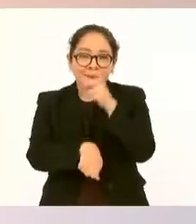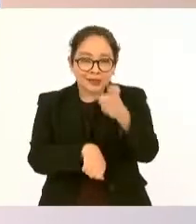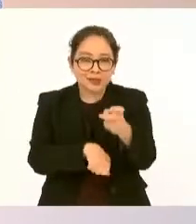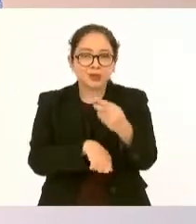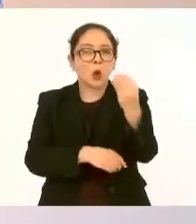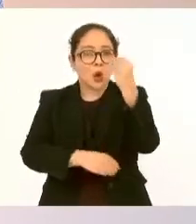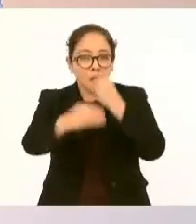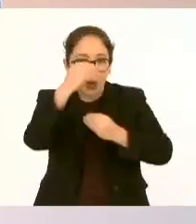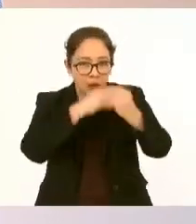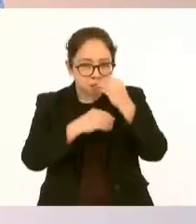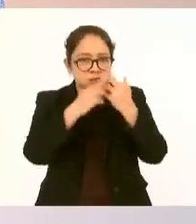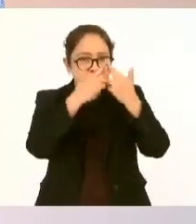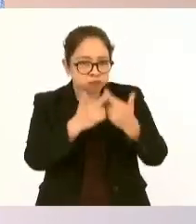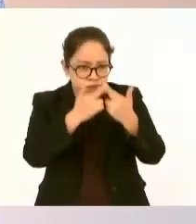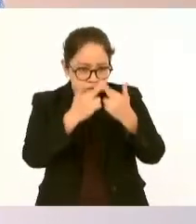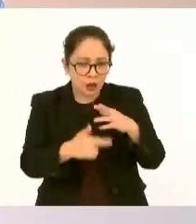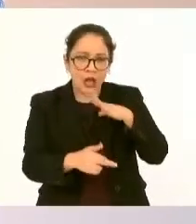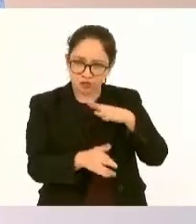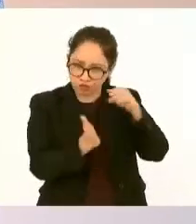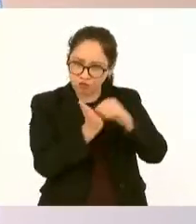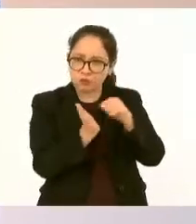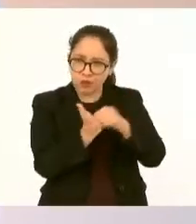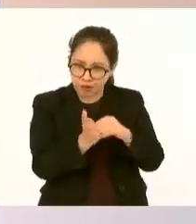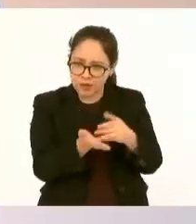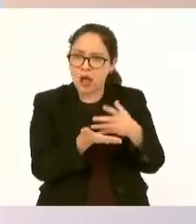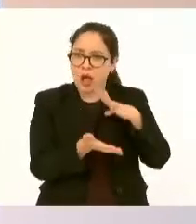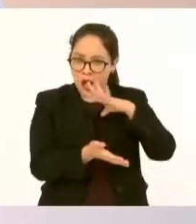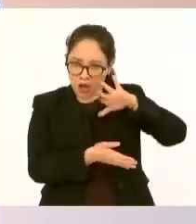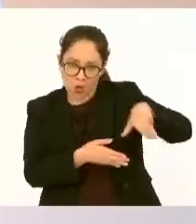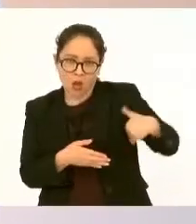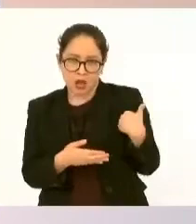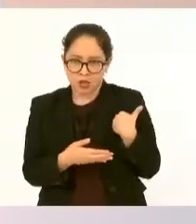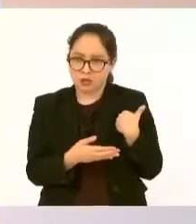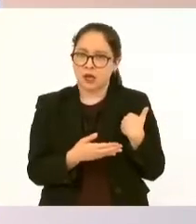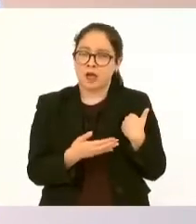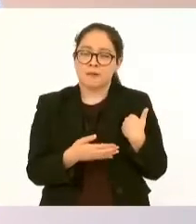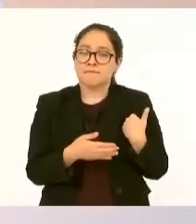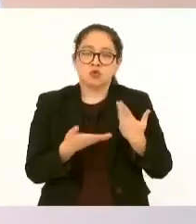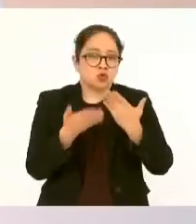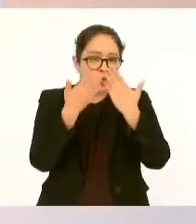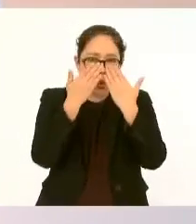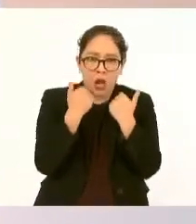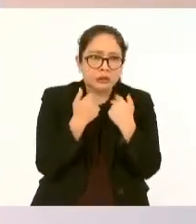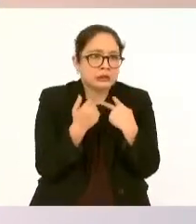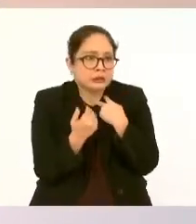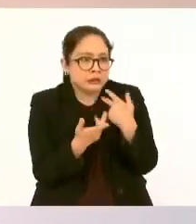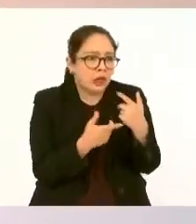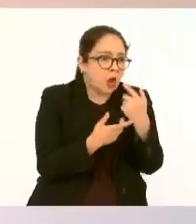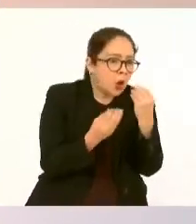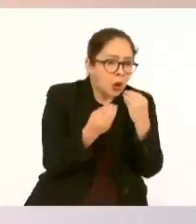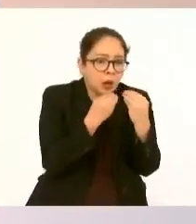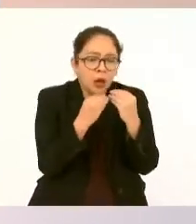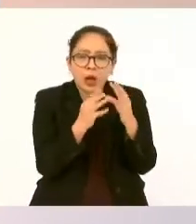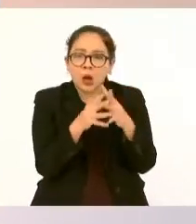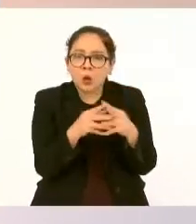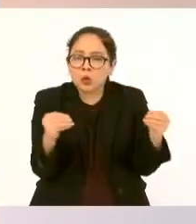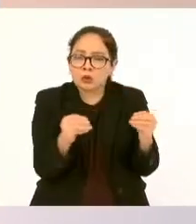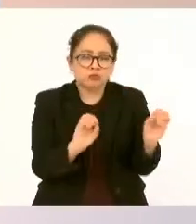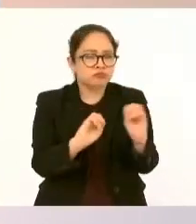habido carestía, no tenemos inflaciones altas,